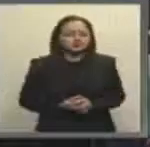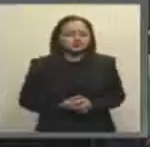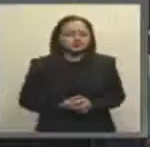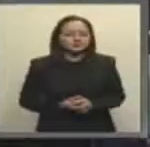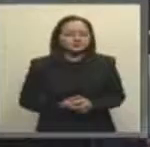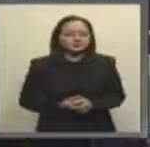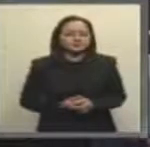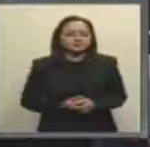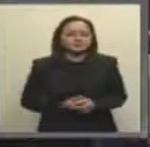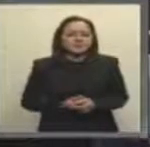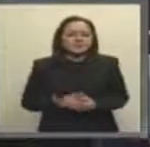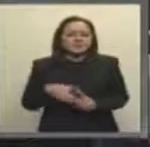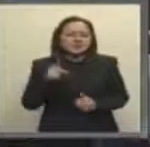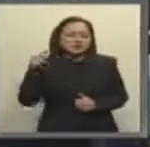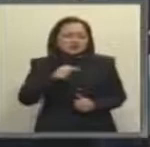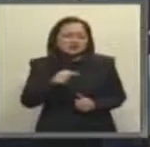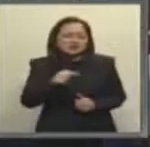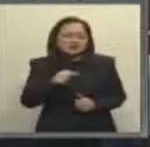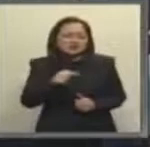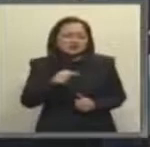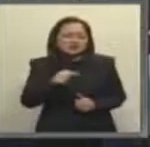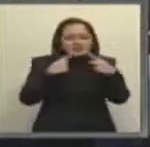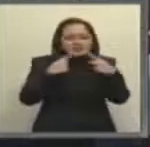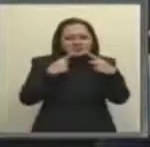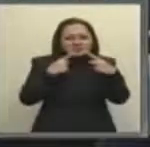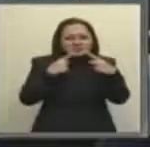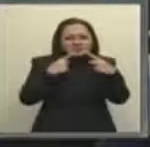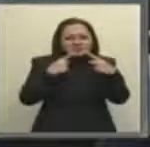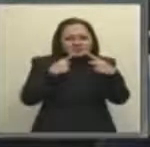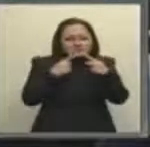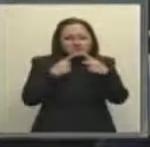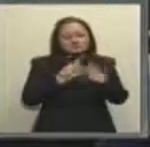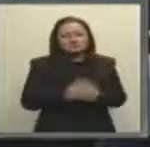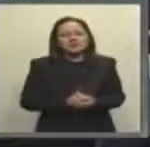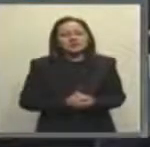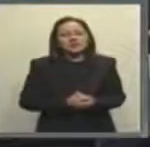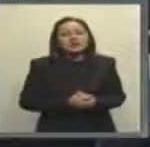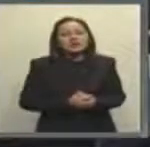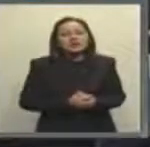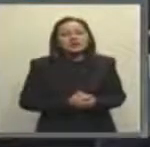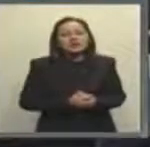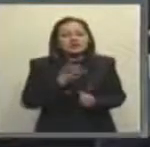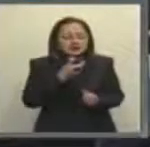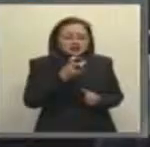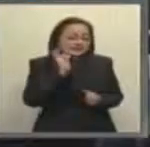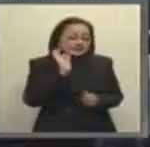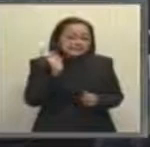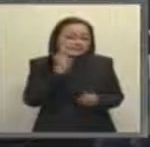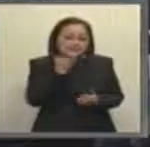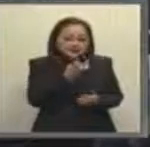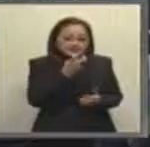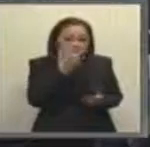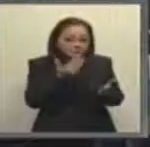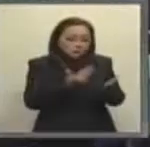Como no se atreven a debatir, como seguramente esta reserva también la van a desechar sin